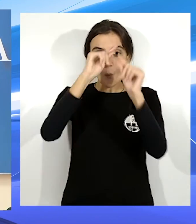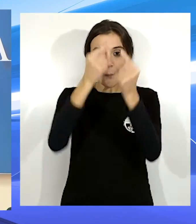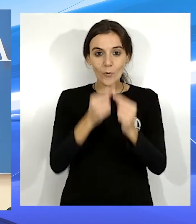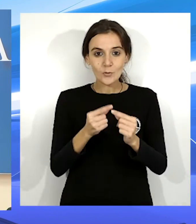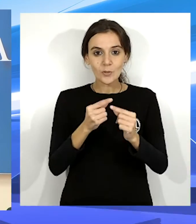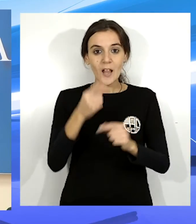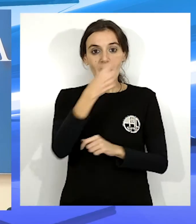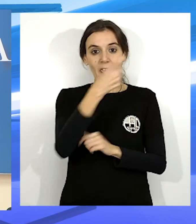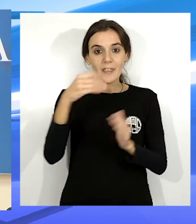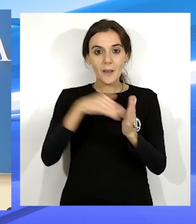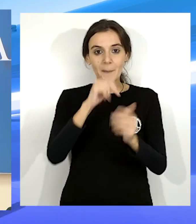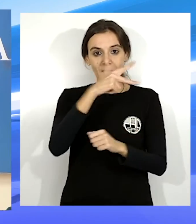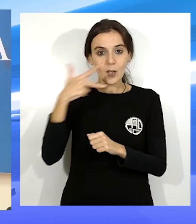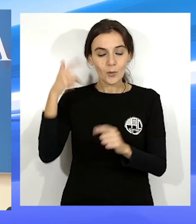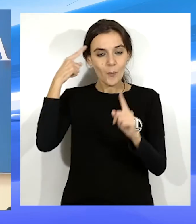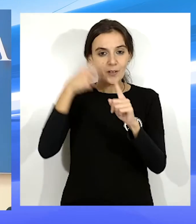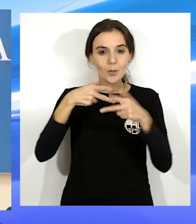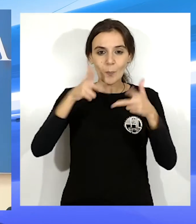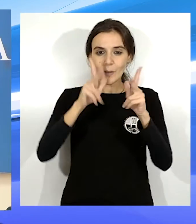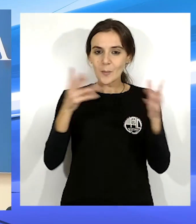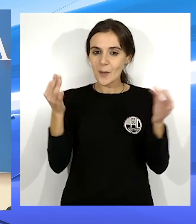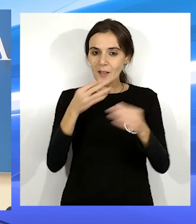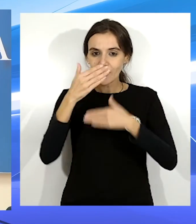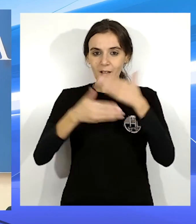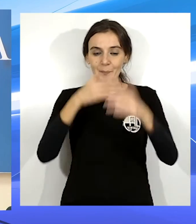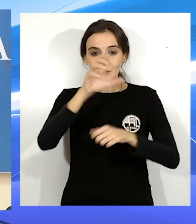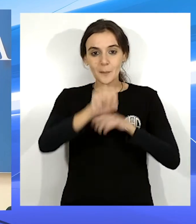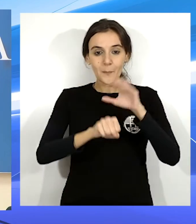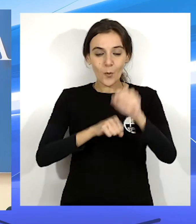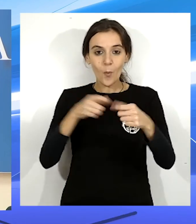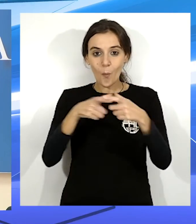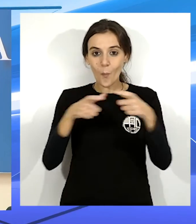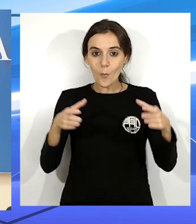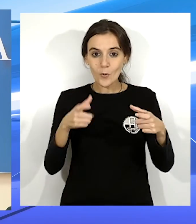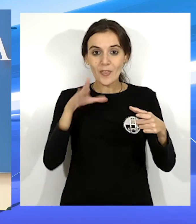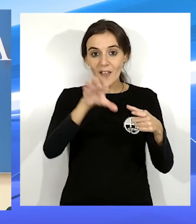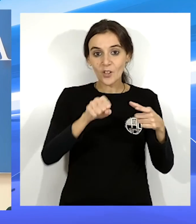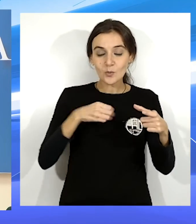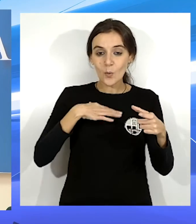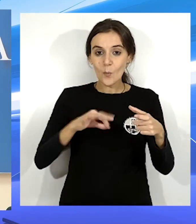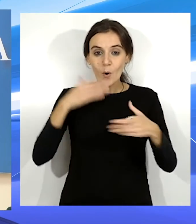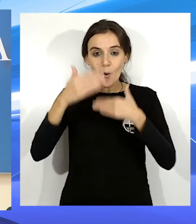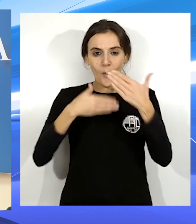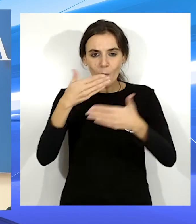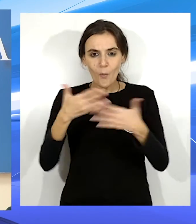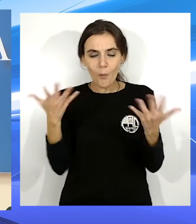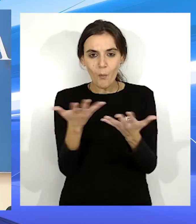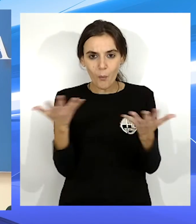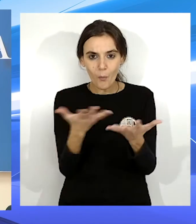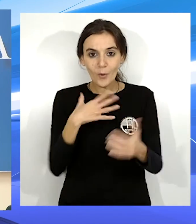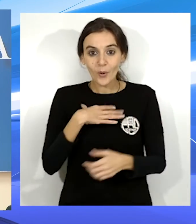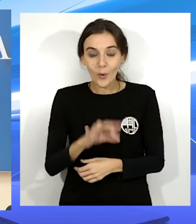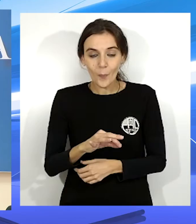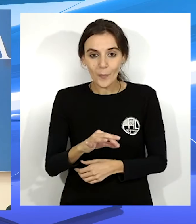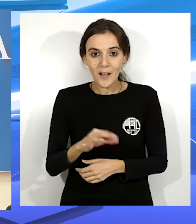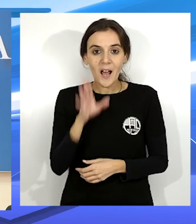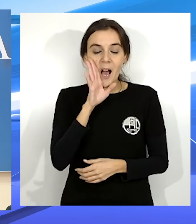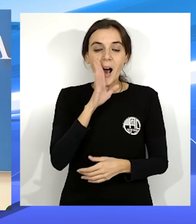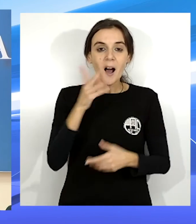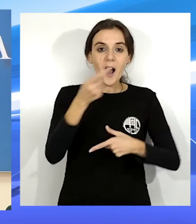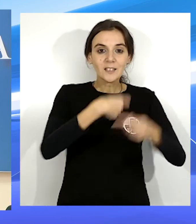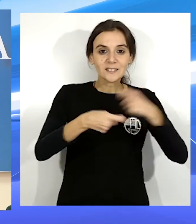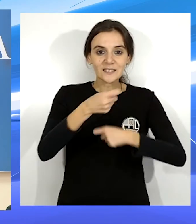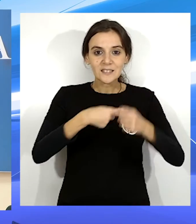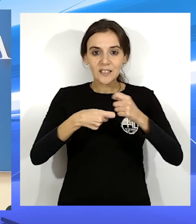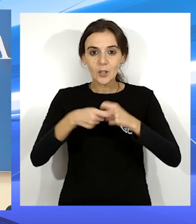con un presupuesto de 100.000 euros que permitirán poner a disposición del consumidor bonos de consumo para incentivar la compra en